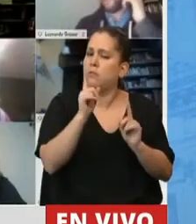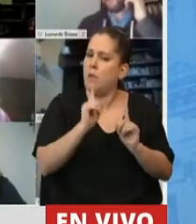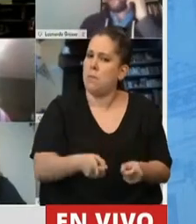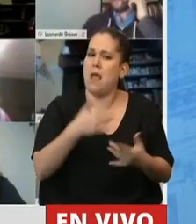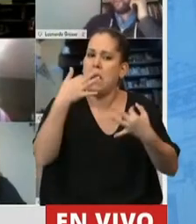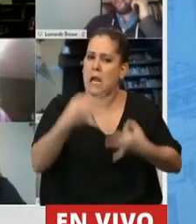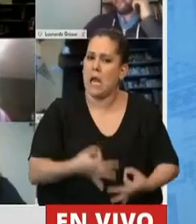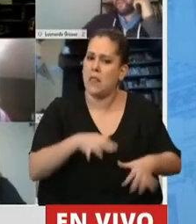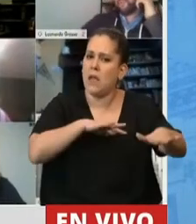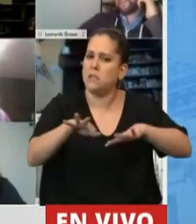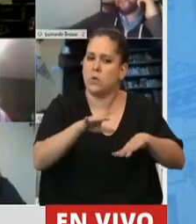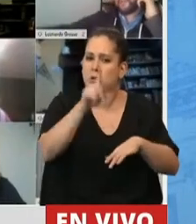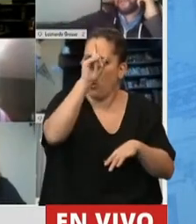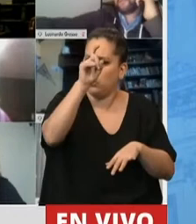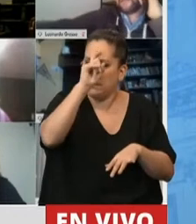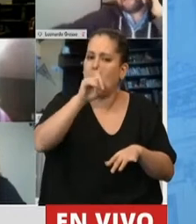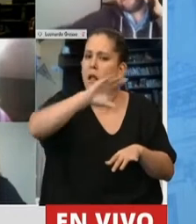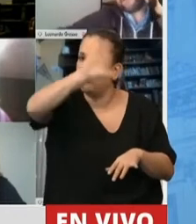sanitaria de nuestro país.